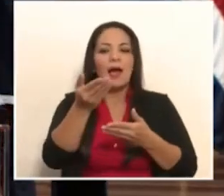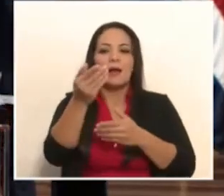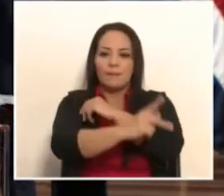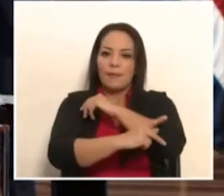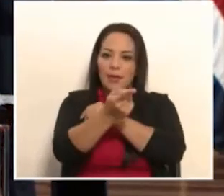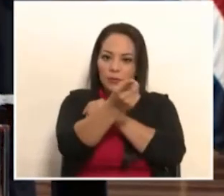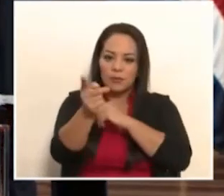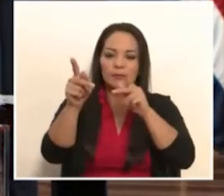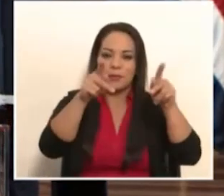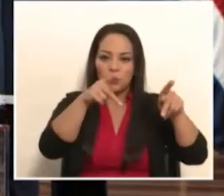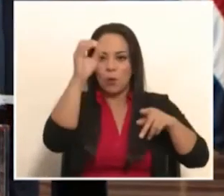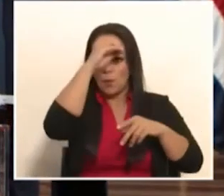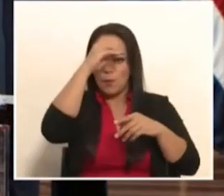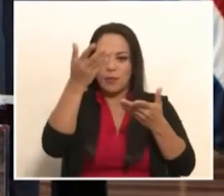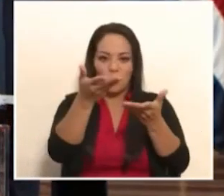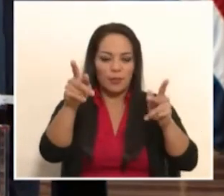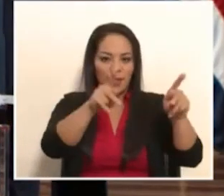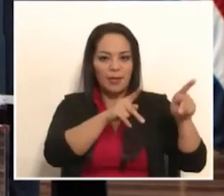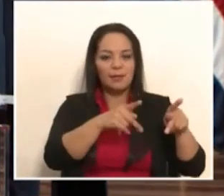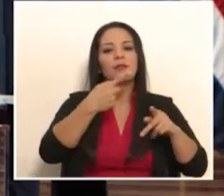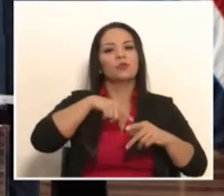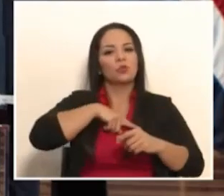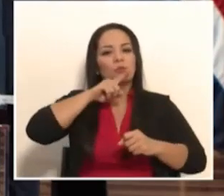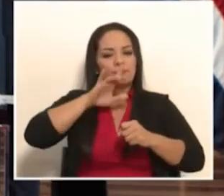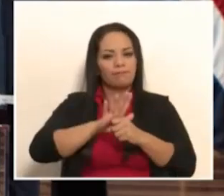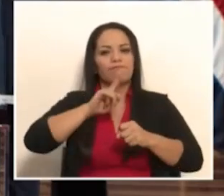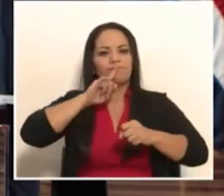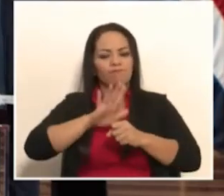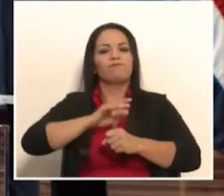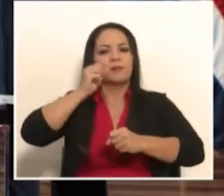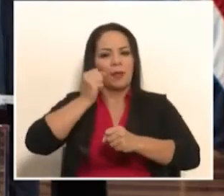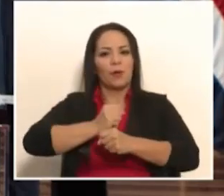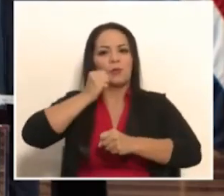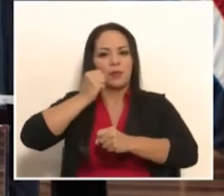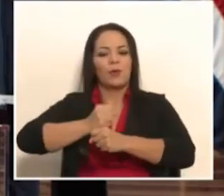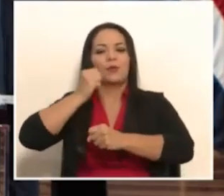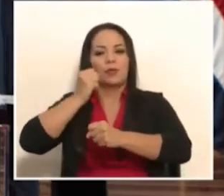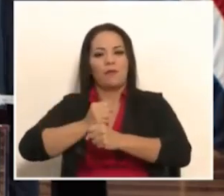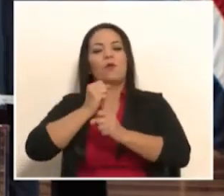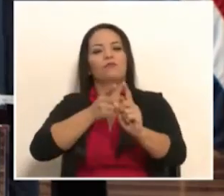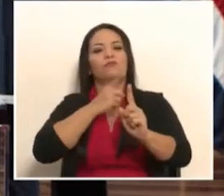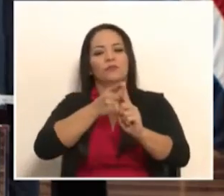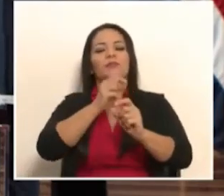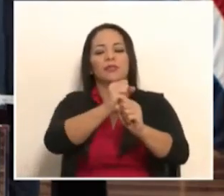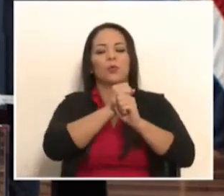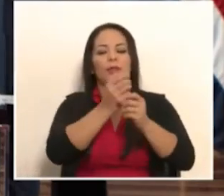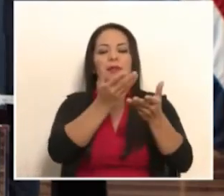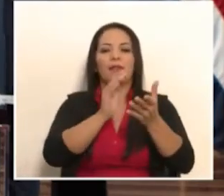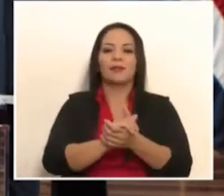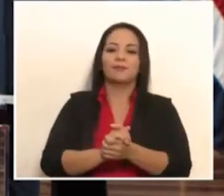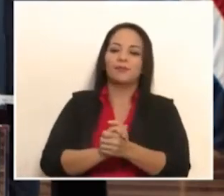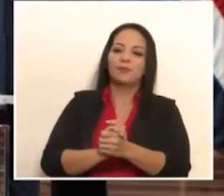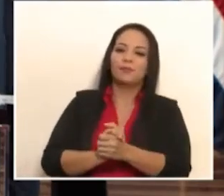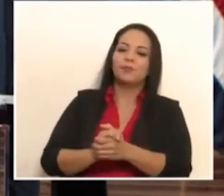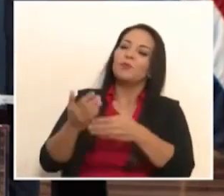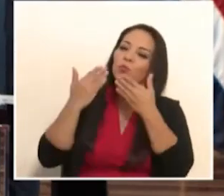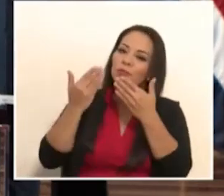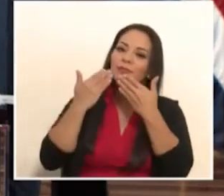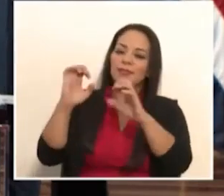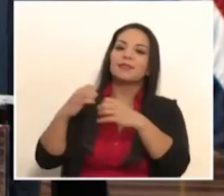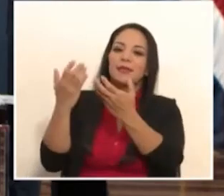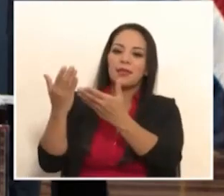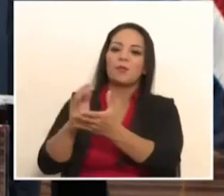compromiso, que es trabajo, trabajo y más trabajo en pro de la seguridad. Señor presidente. Muchísimas gracias equipo,